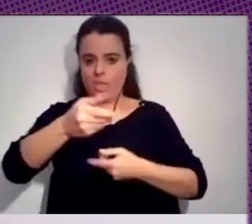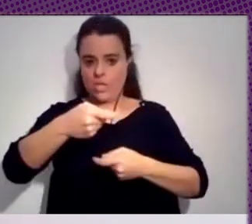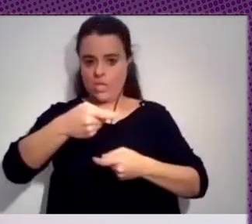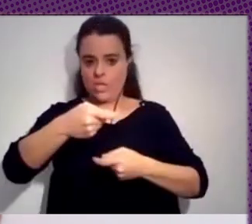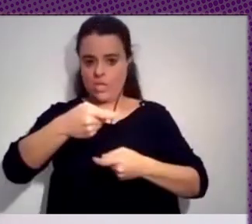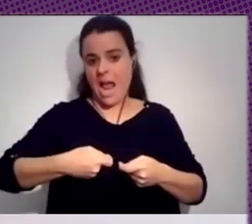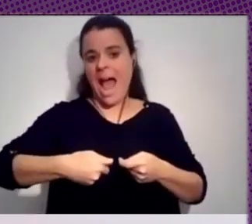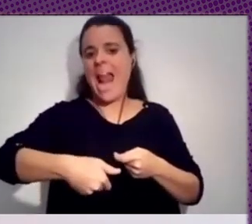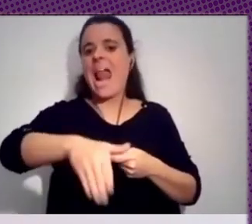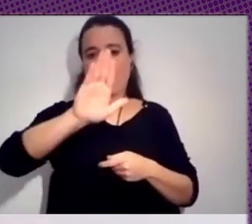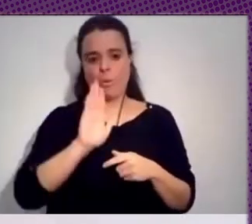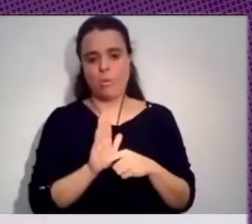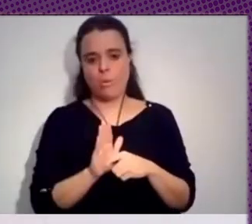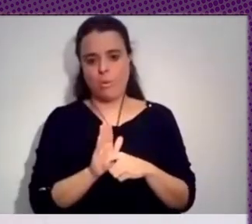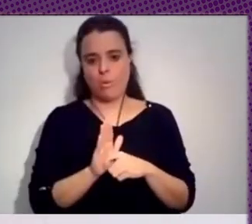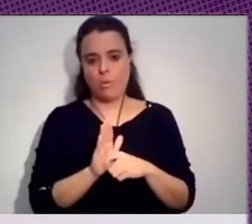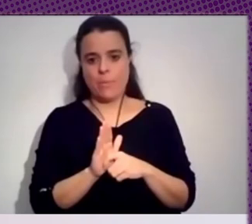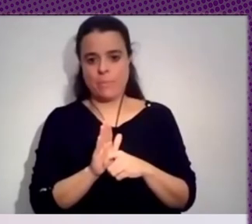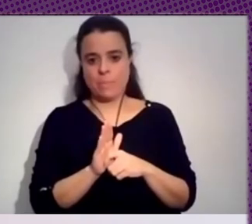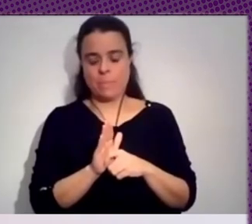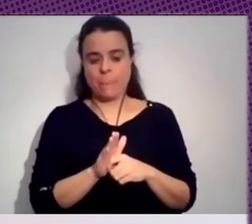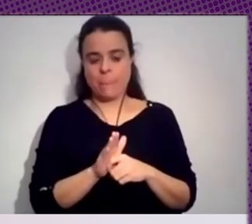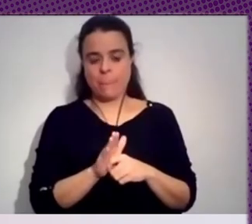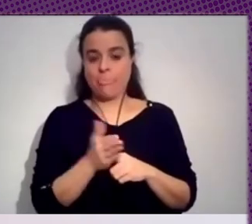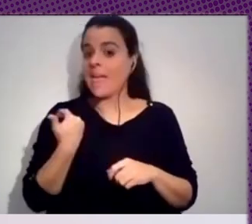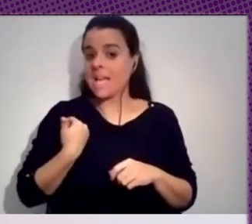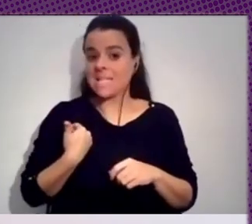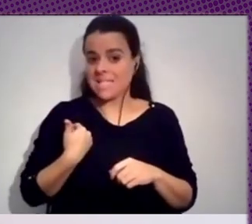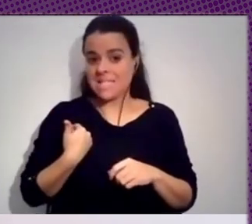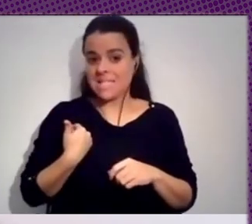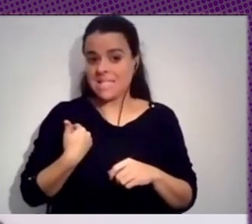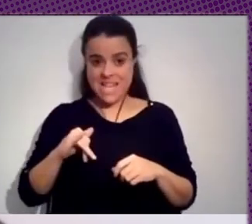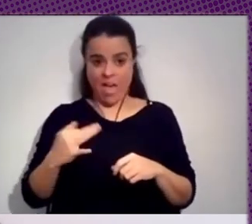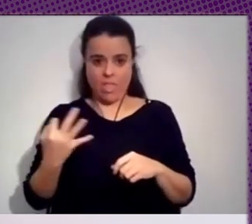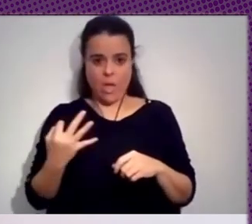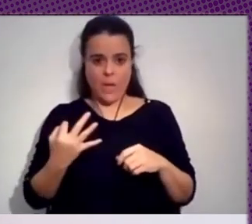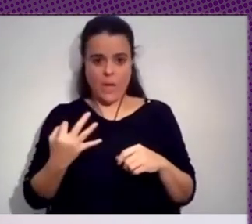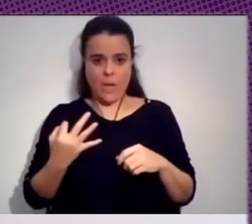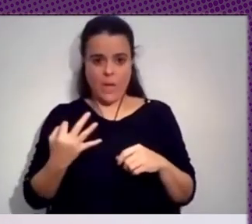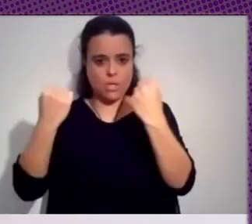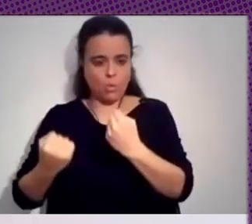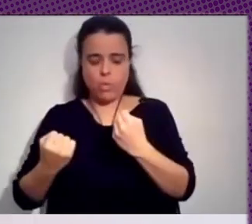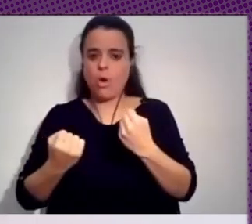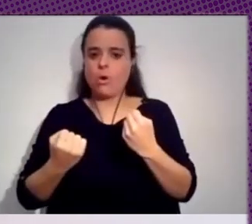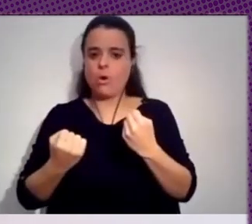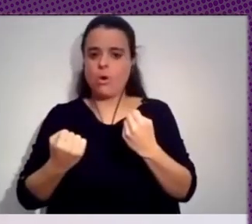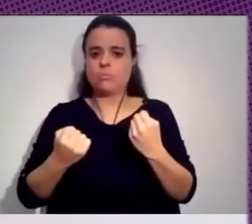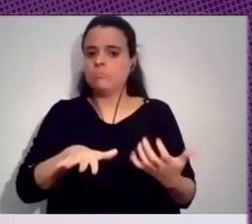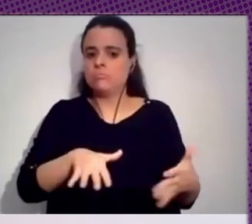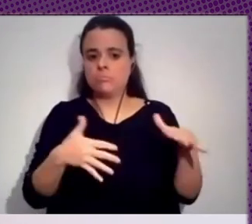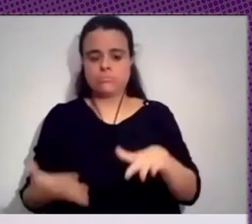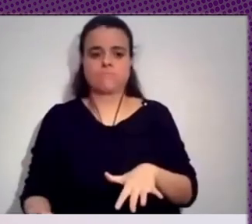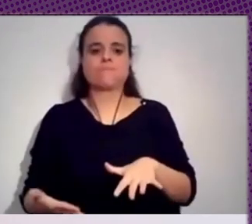largo recorrido y que y que ya se debería de de tomar desde las instituciones ¿no? esta alfabetización o o